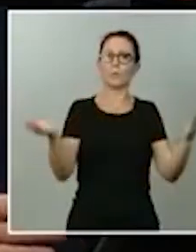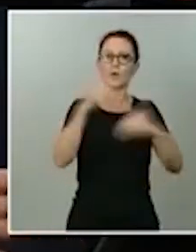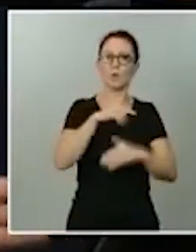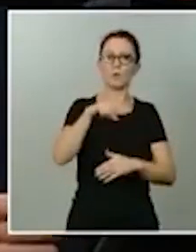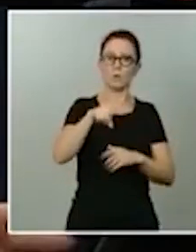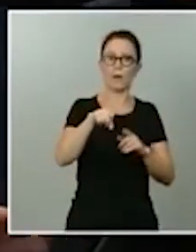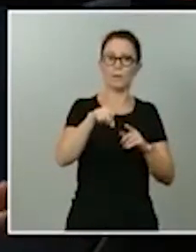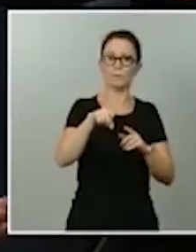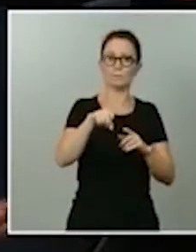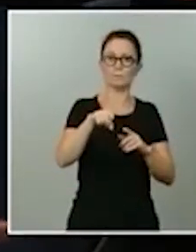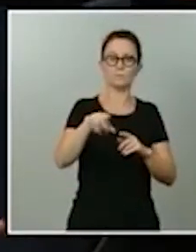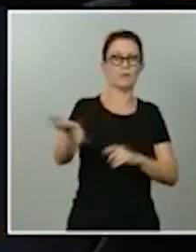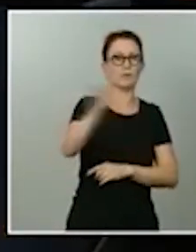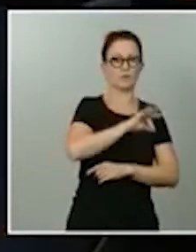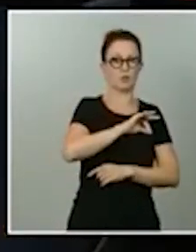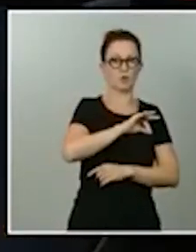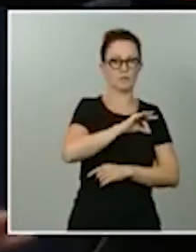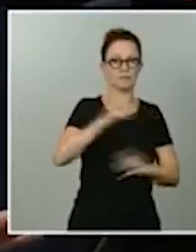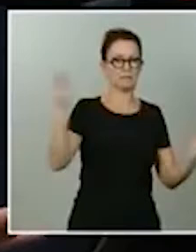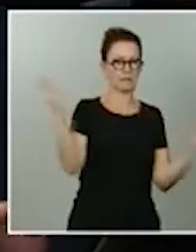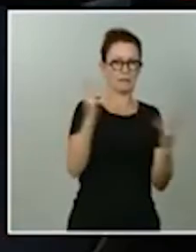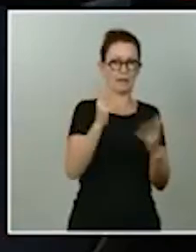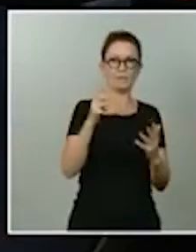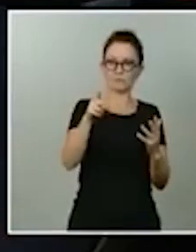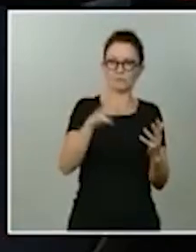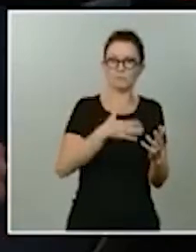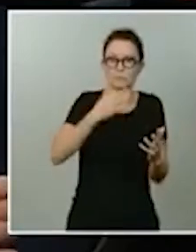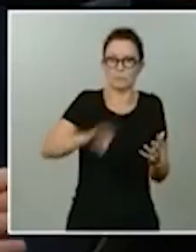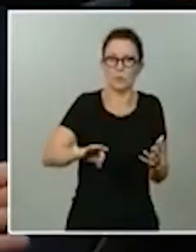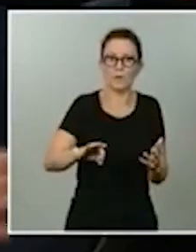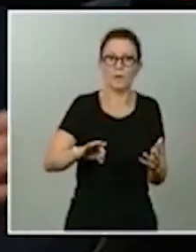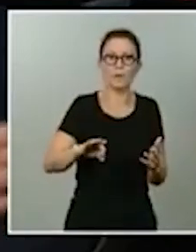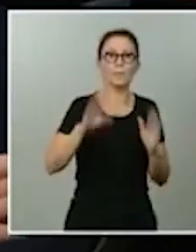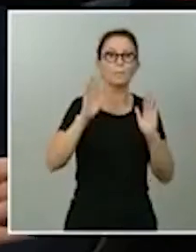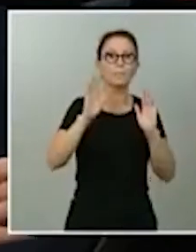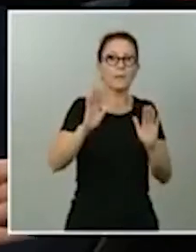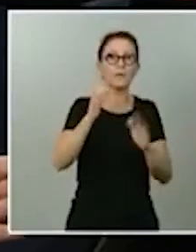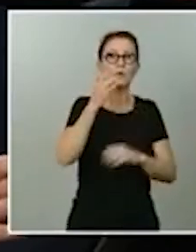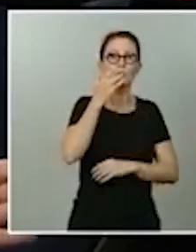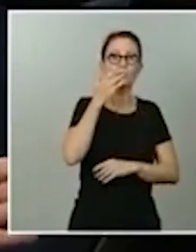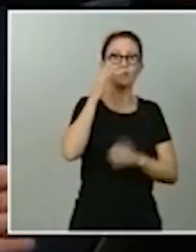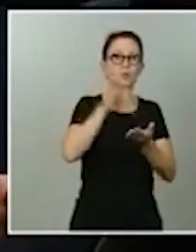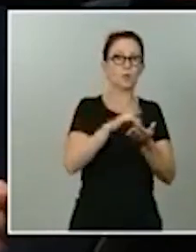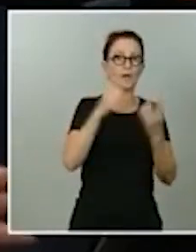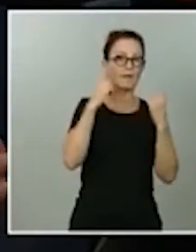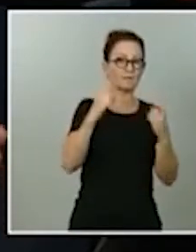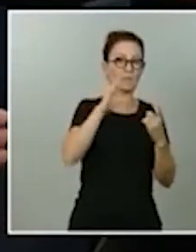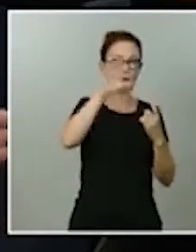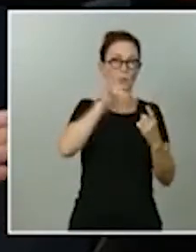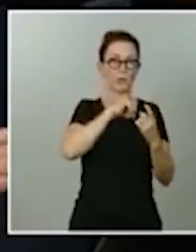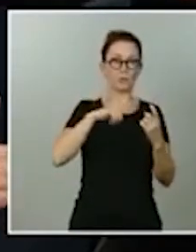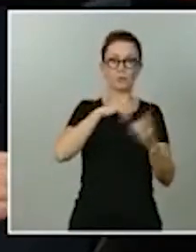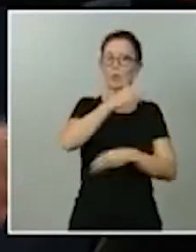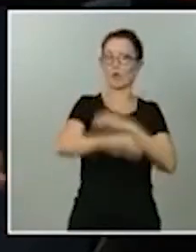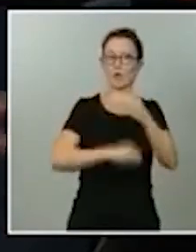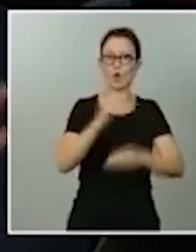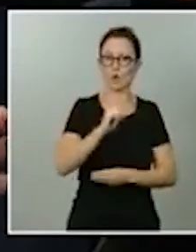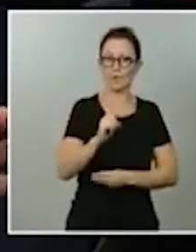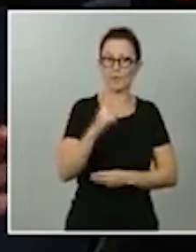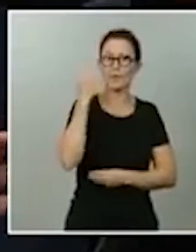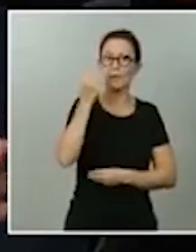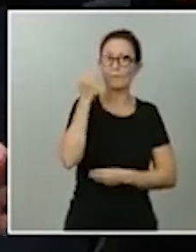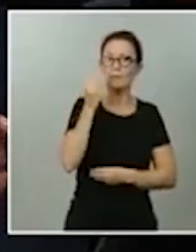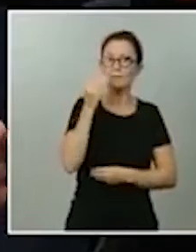estado de alarma que lo pidan eso significa que el gobierno descarta hacerlo si lo creen necesario porque alguna comunidad no lo hace y por ejemplo el caso